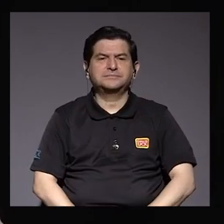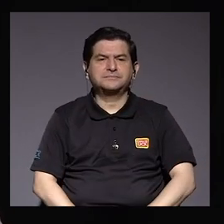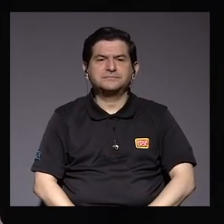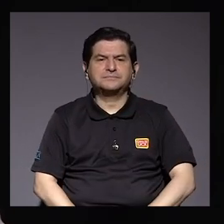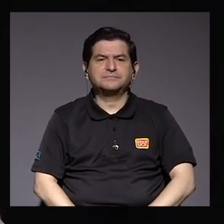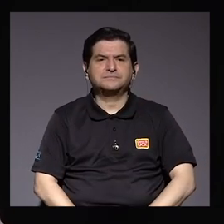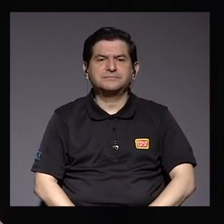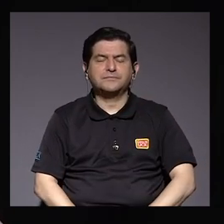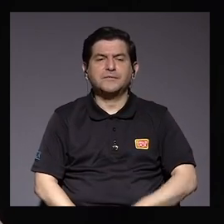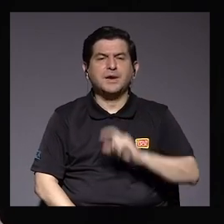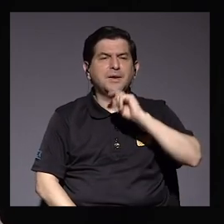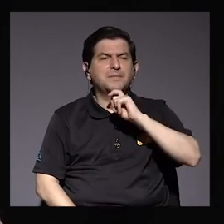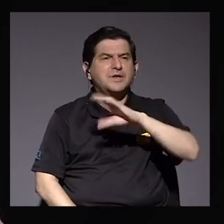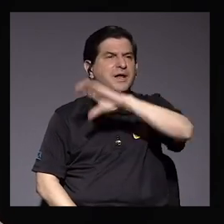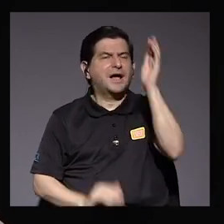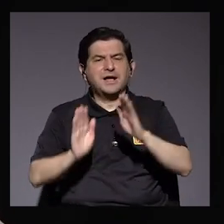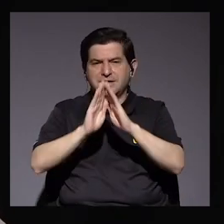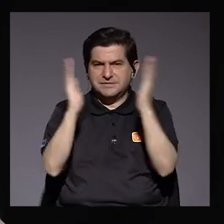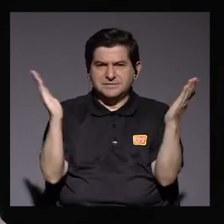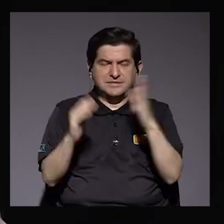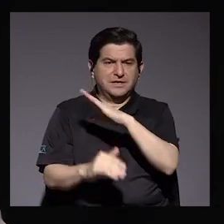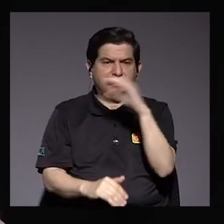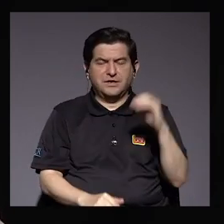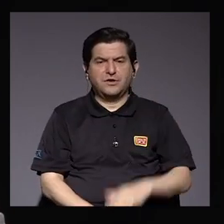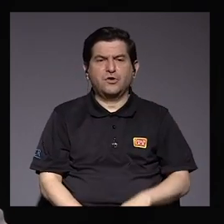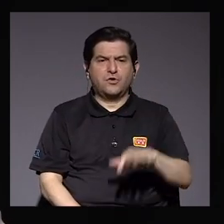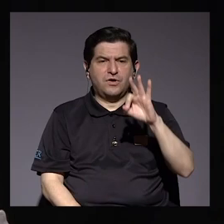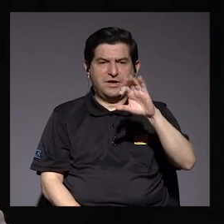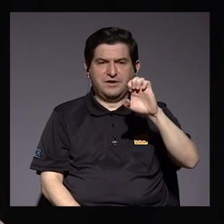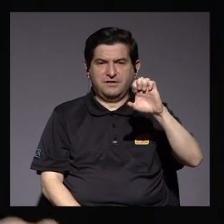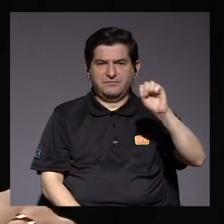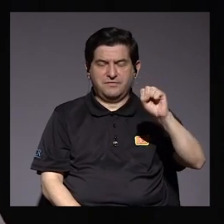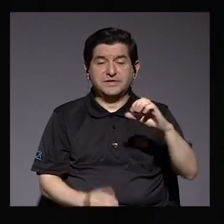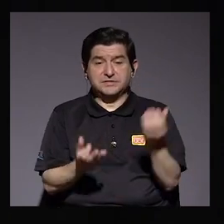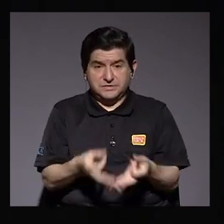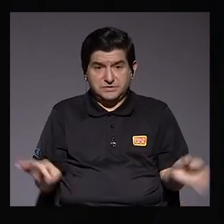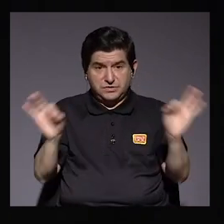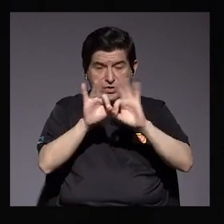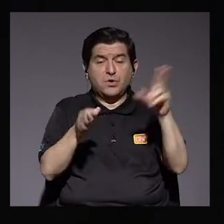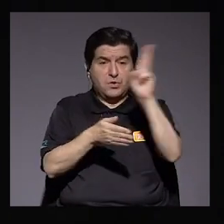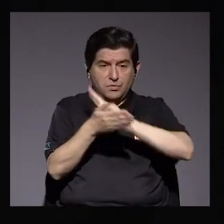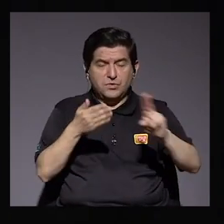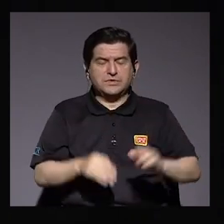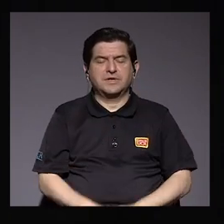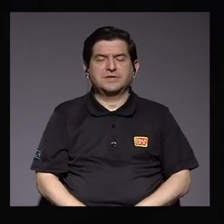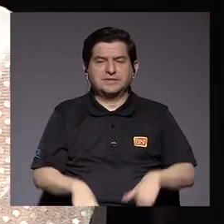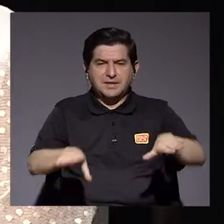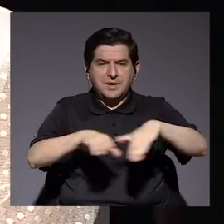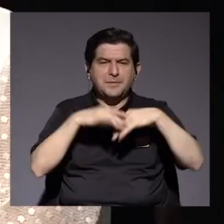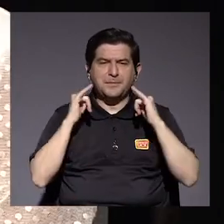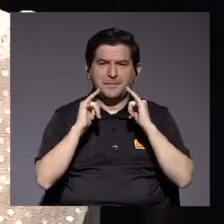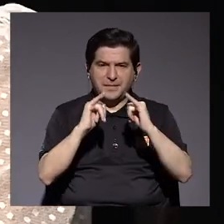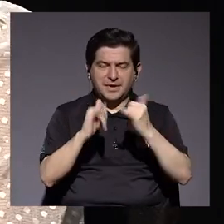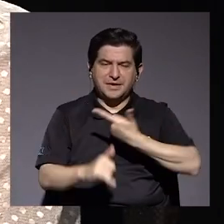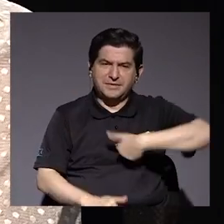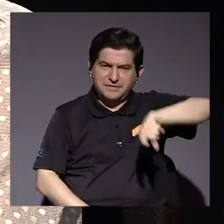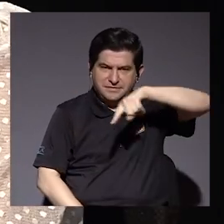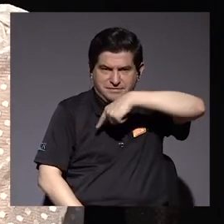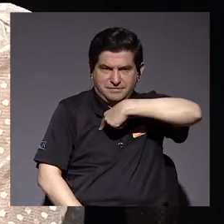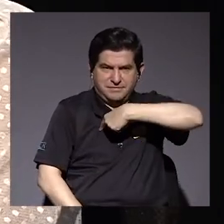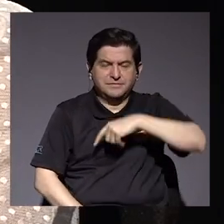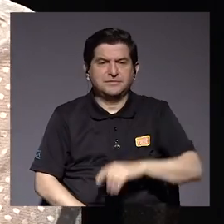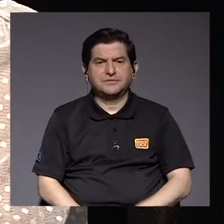igualitario, la minería hacia el abierto y por supuesto el FES, que es muy importante para la universidad. Ok, el tema del matrimonio